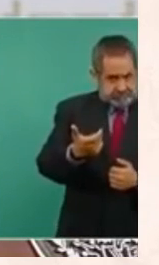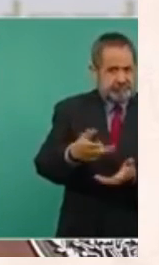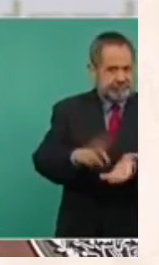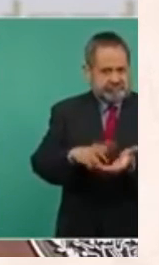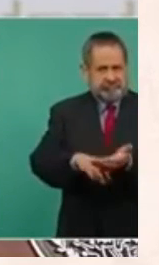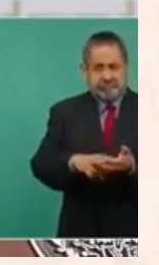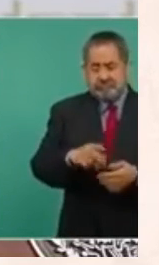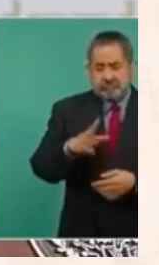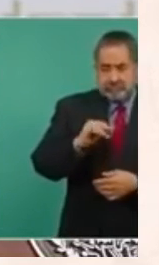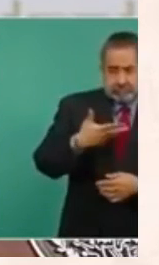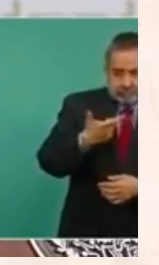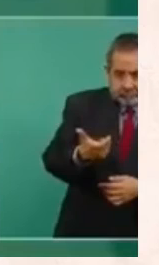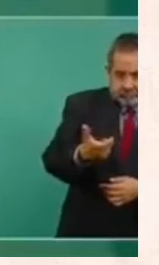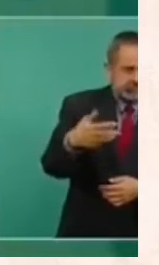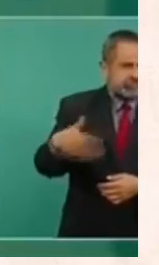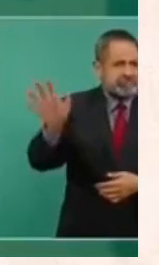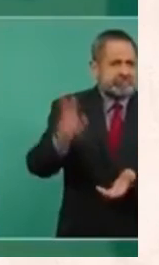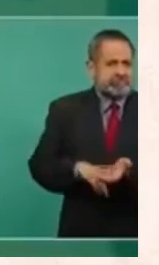el que no tiene no vale nada.